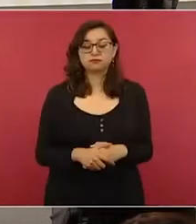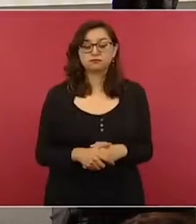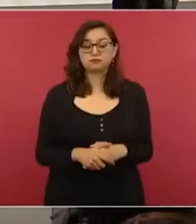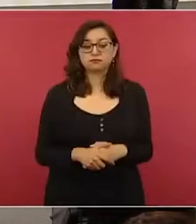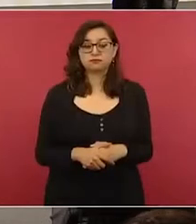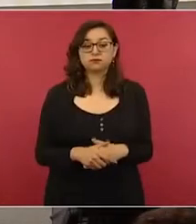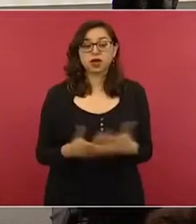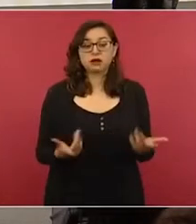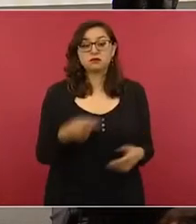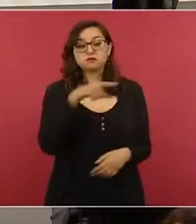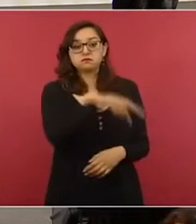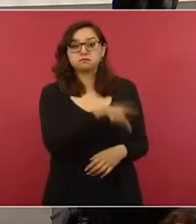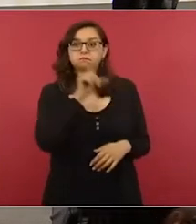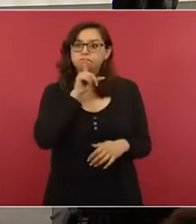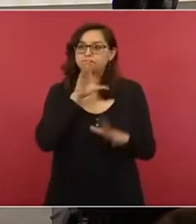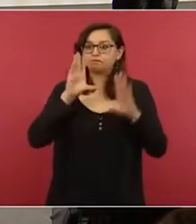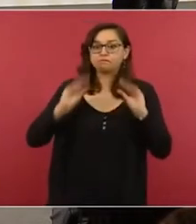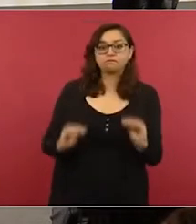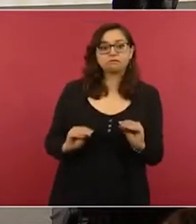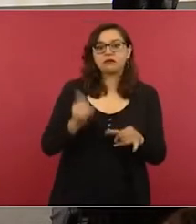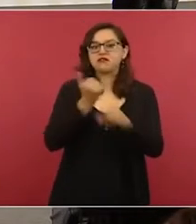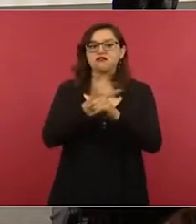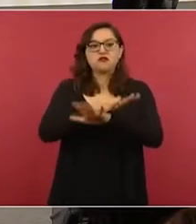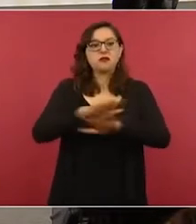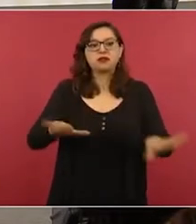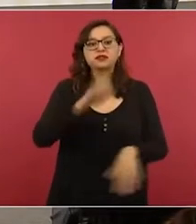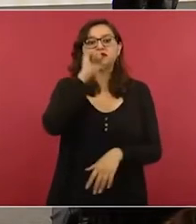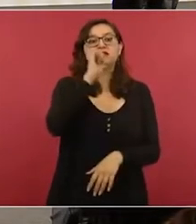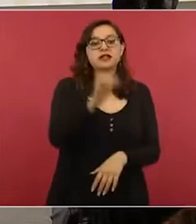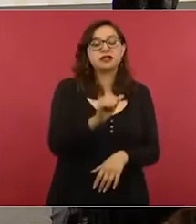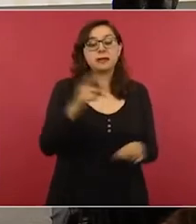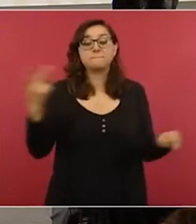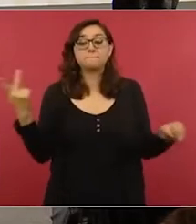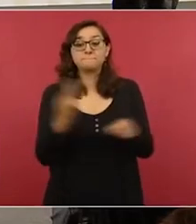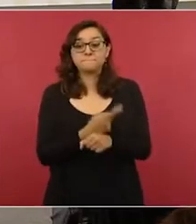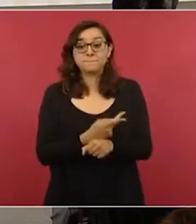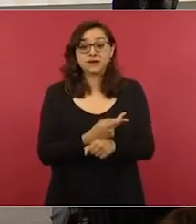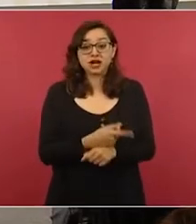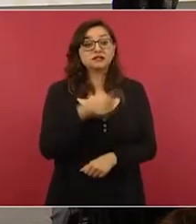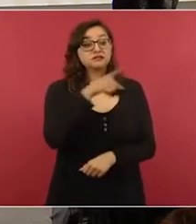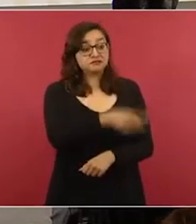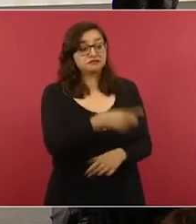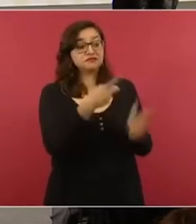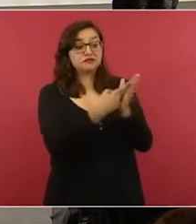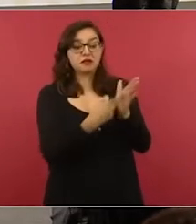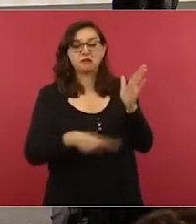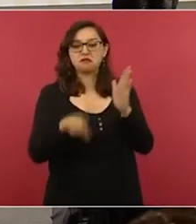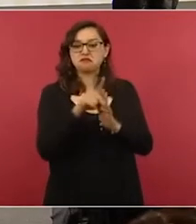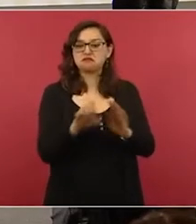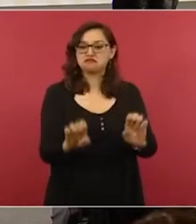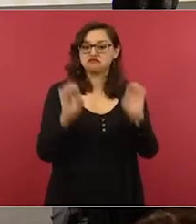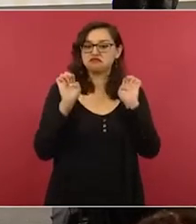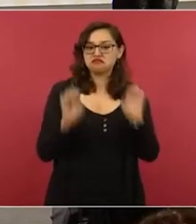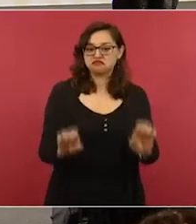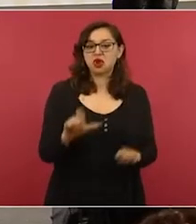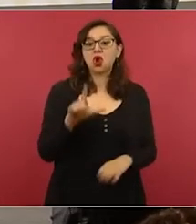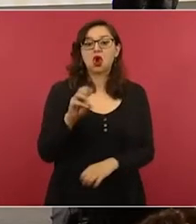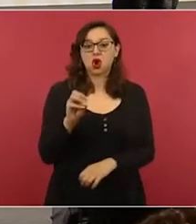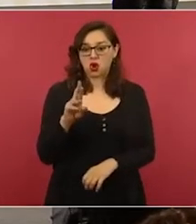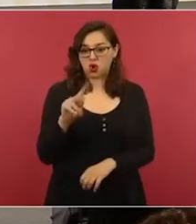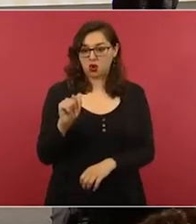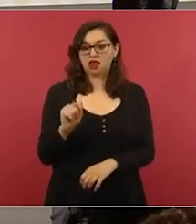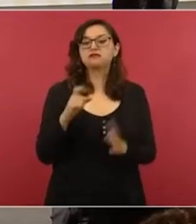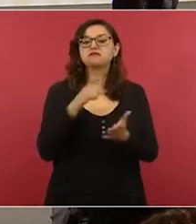En los reporteros MX se publicó un reportaje sobre el depa del lujo cerca del mar que se compró Loret de Mola,